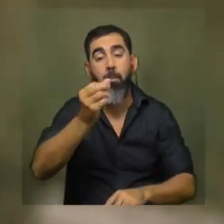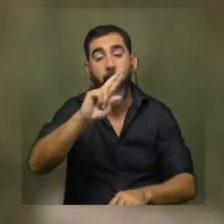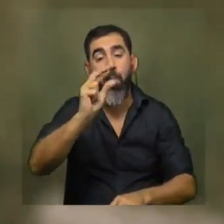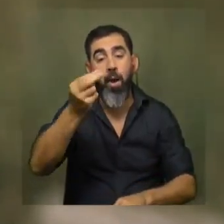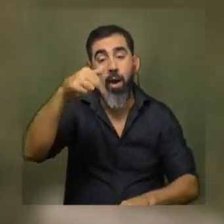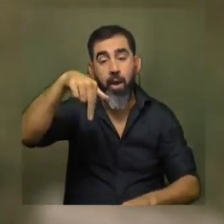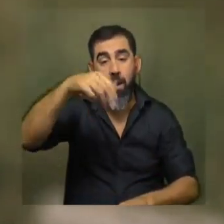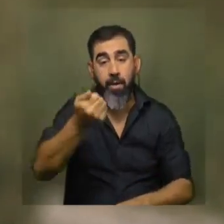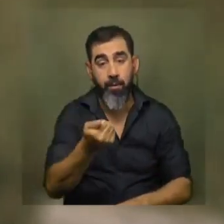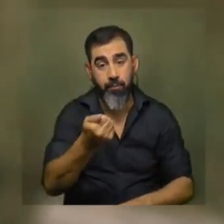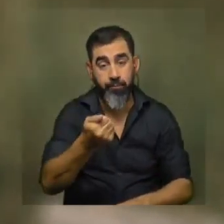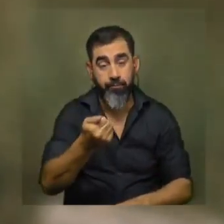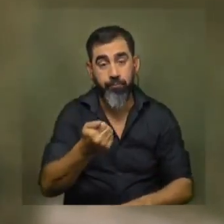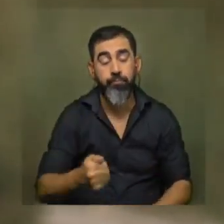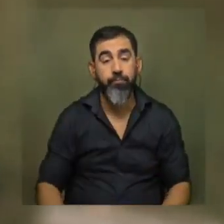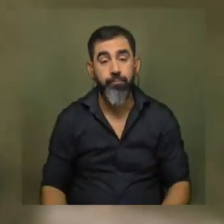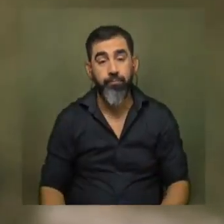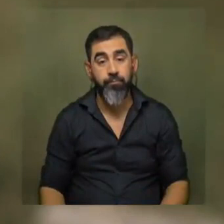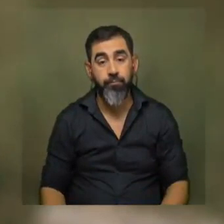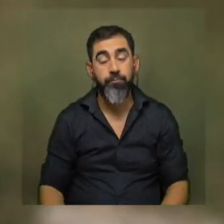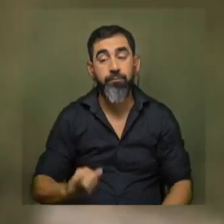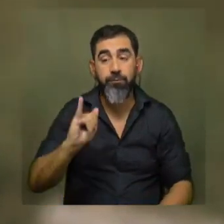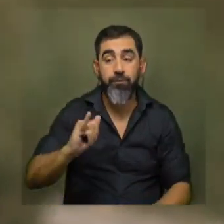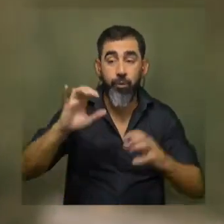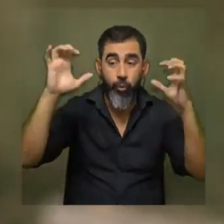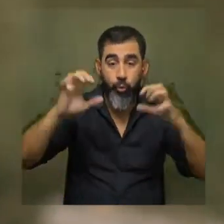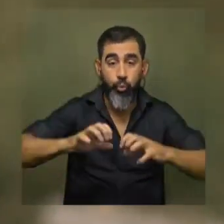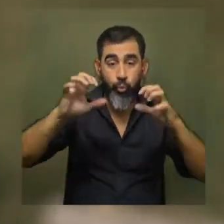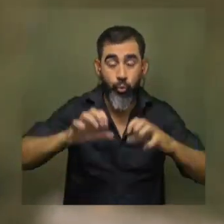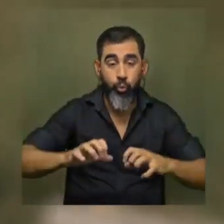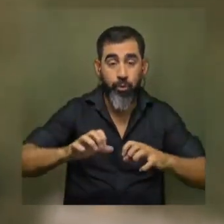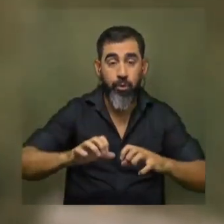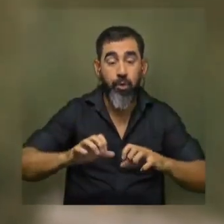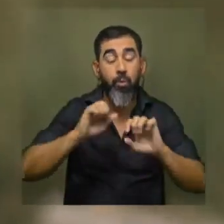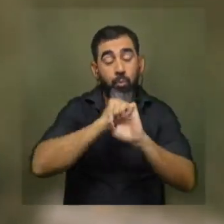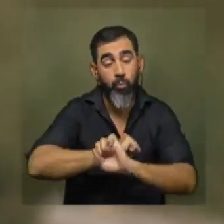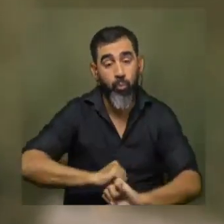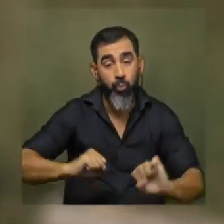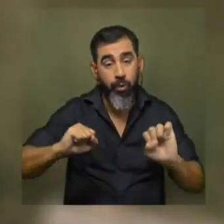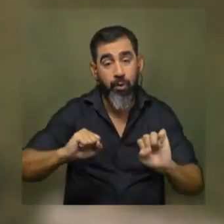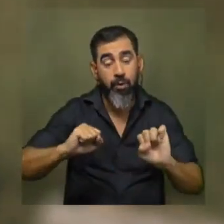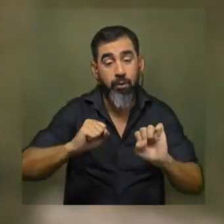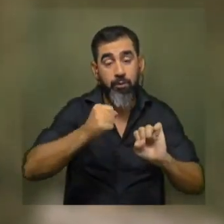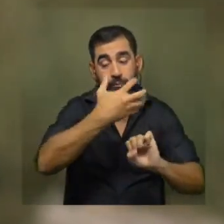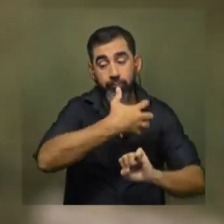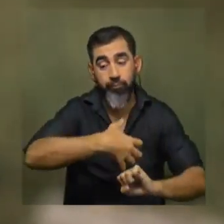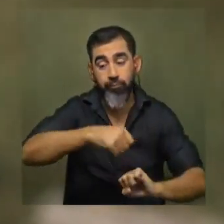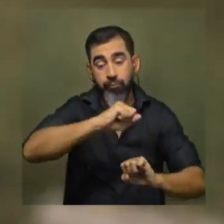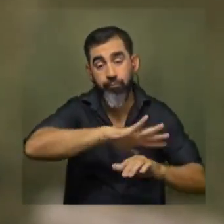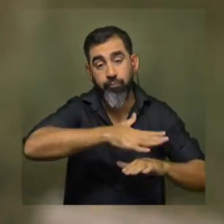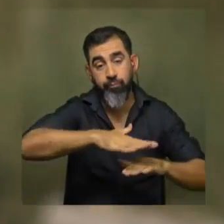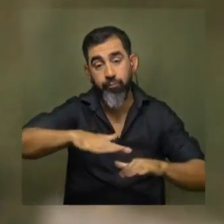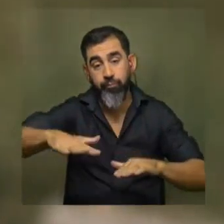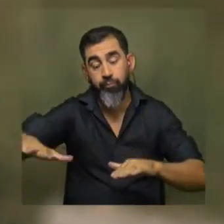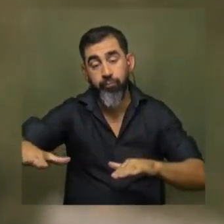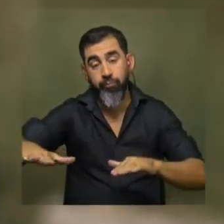Mientras que cuando hay precipitaciones en toda la cuenca podemos tener transporte de biomasa desde los